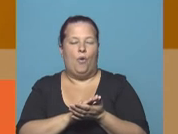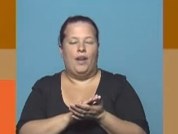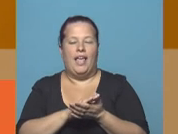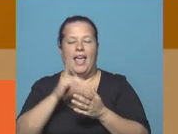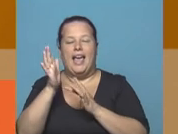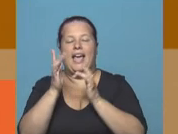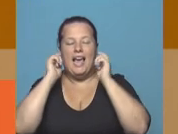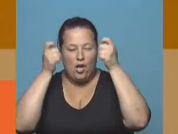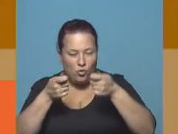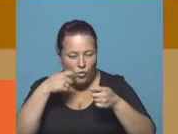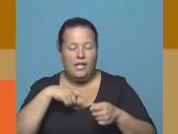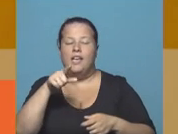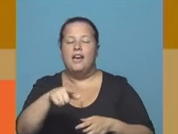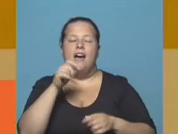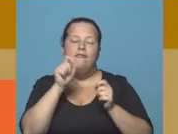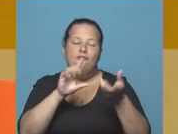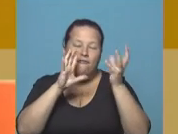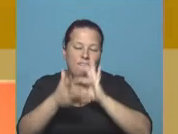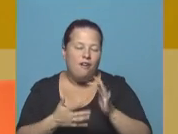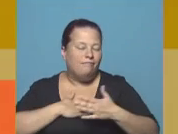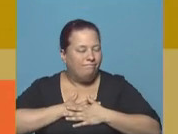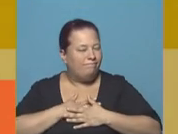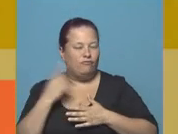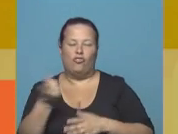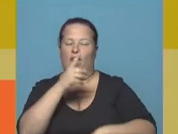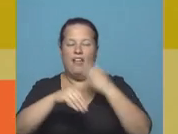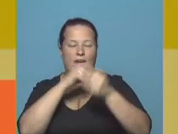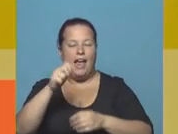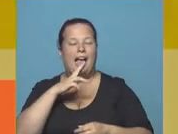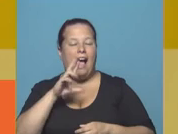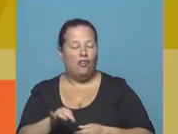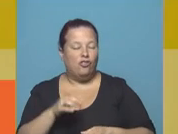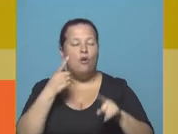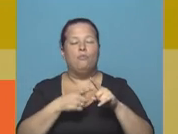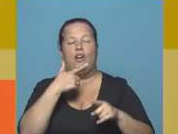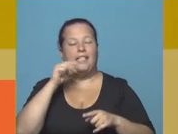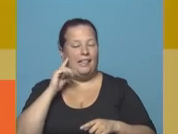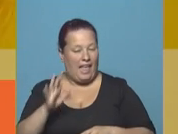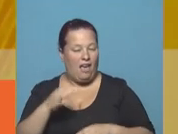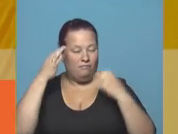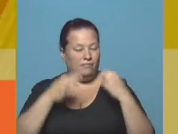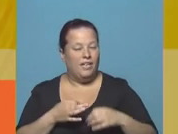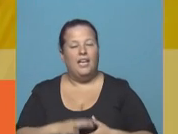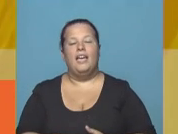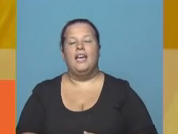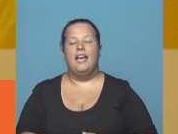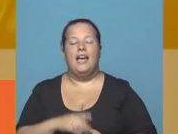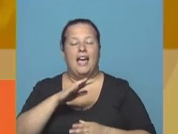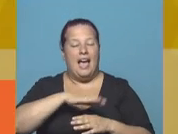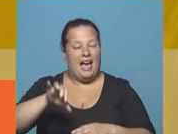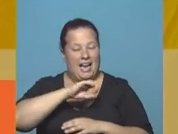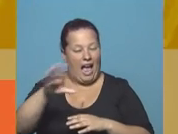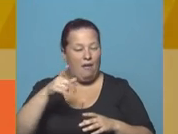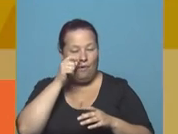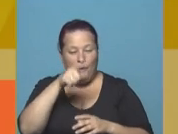jesuítica y tienen un particular cariño, toda la familia Castro, por Santiago. De hecho, la finca que tenía